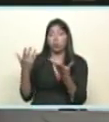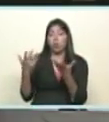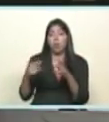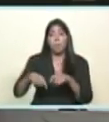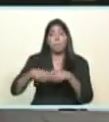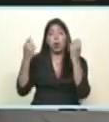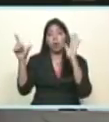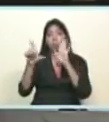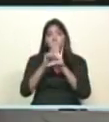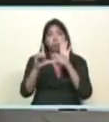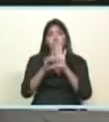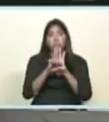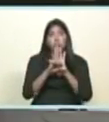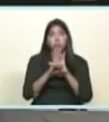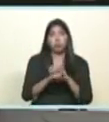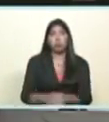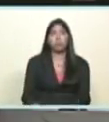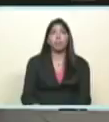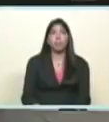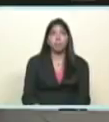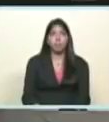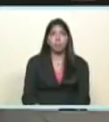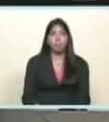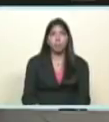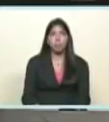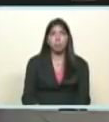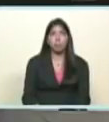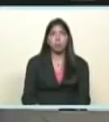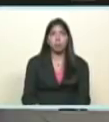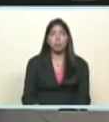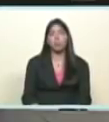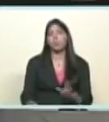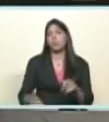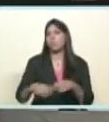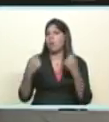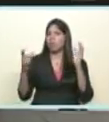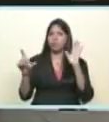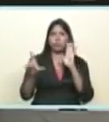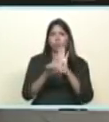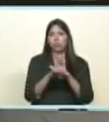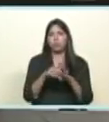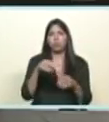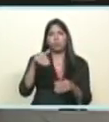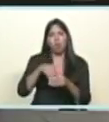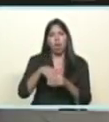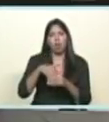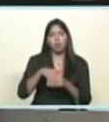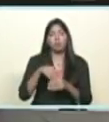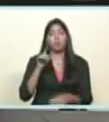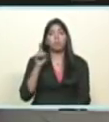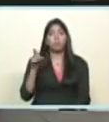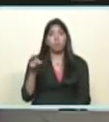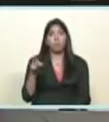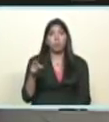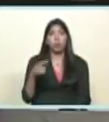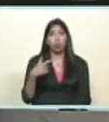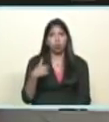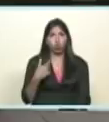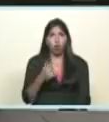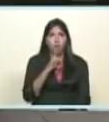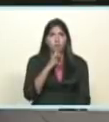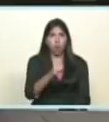contemplados como delitos en el código penal y delitos de carácter electoral lo digo